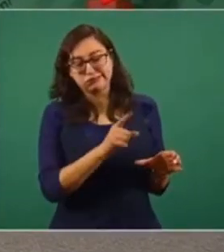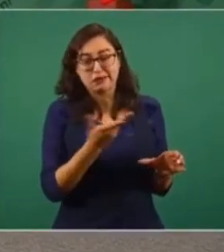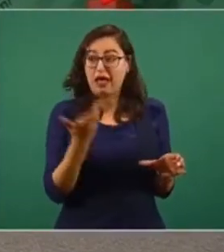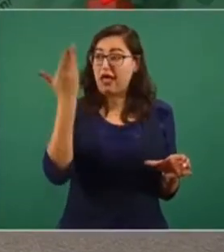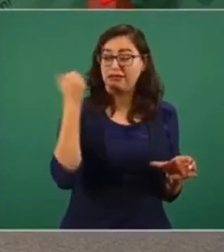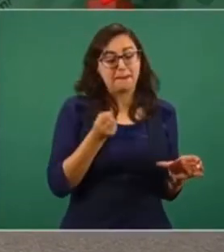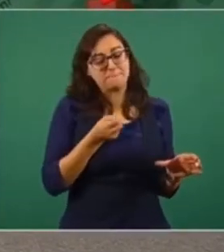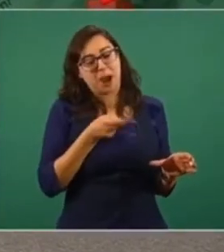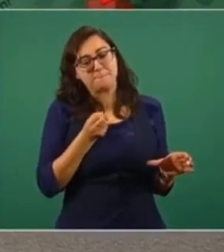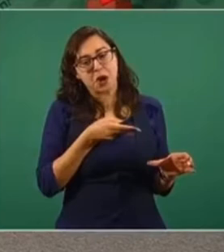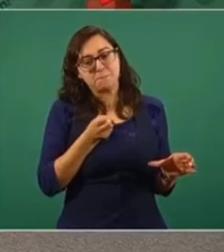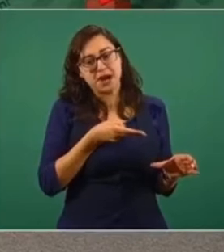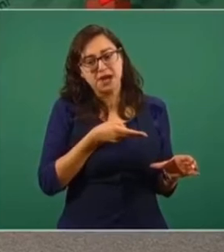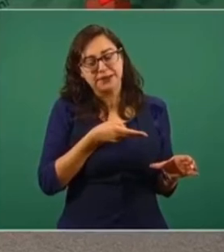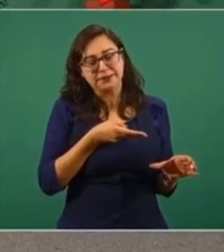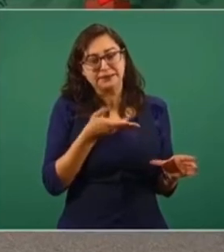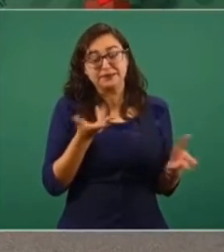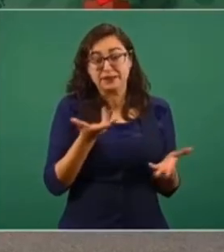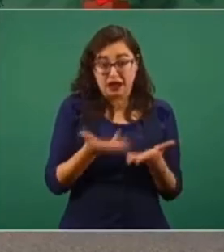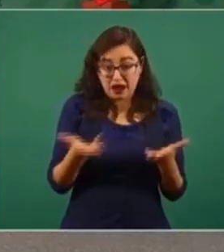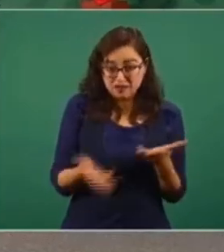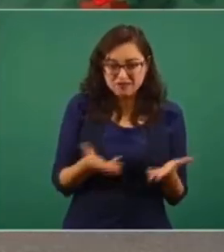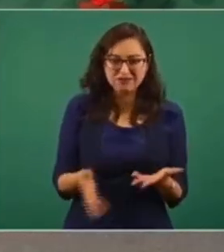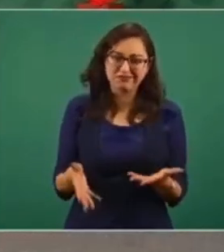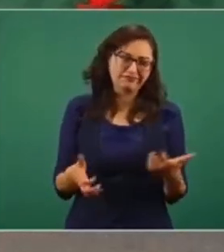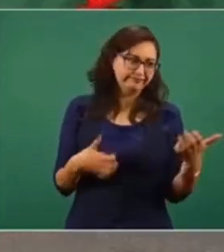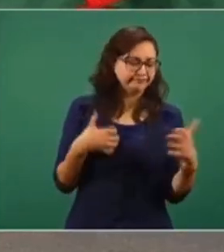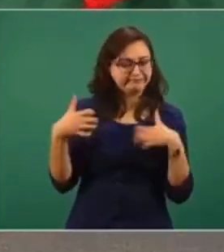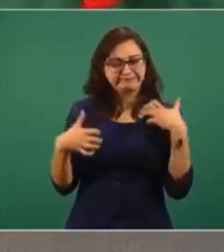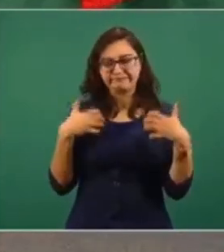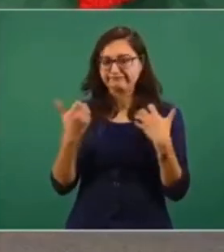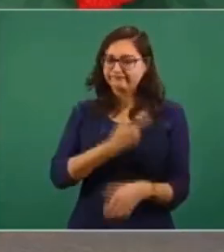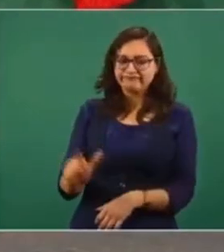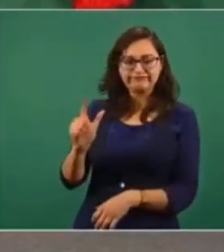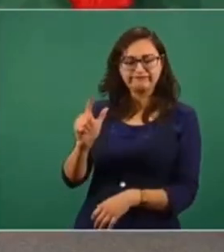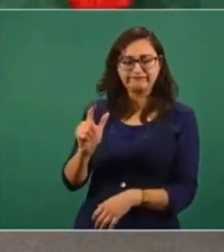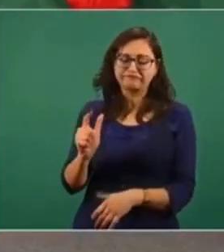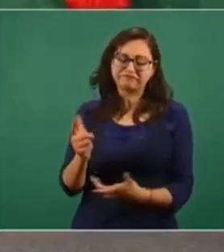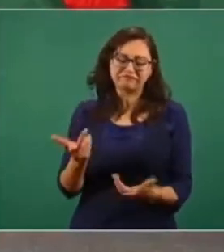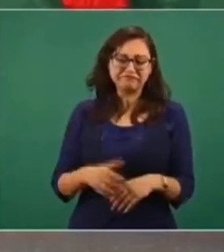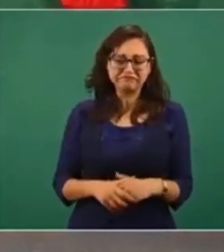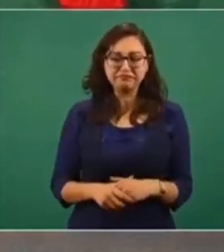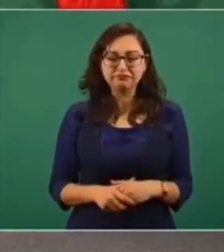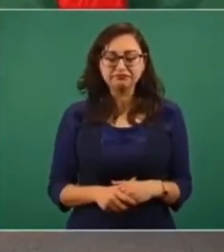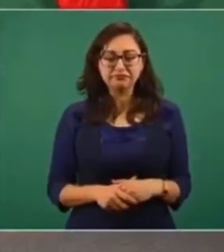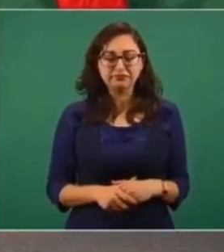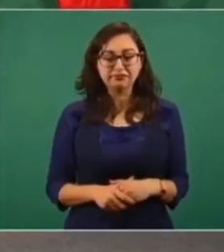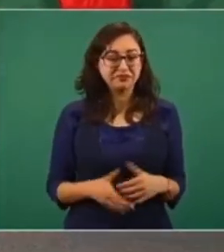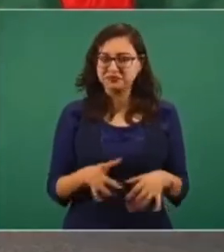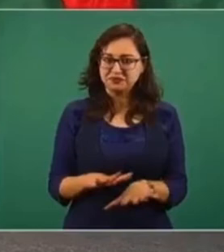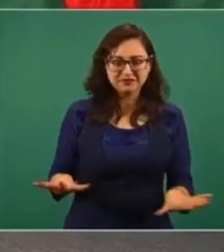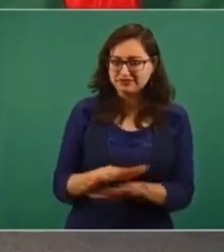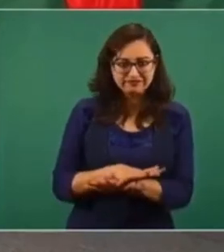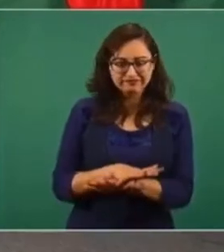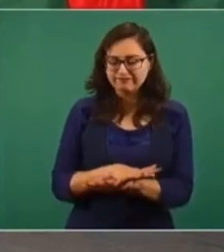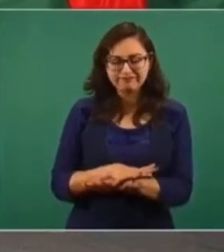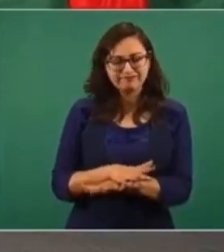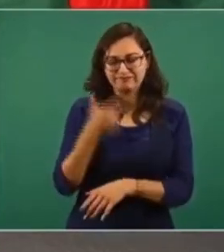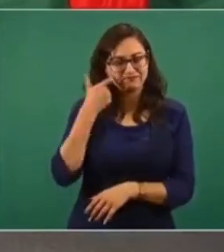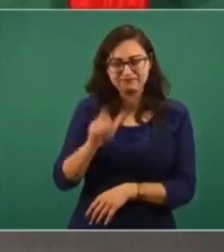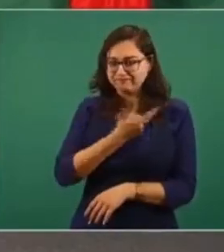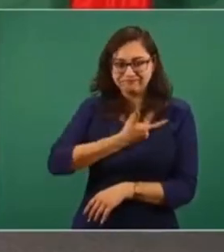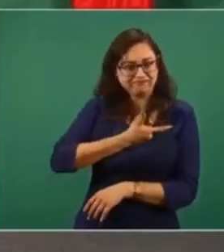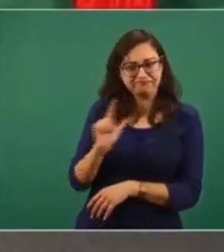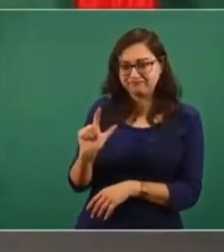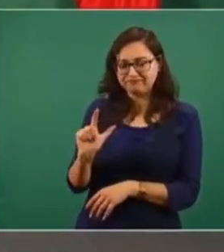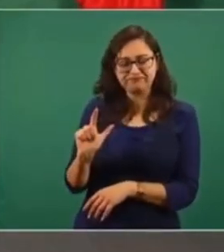en el antiguo régimen no les guste el que se lleve a cabo una transformación, no les